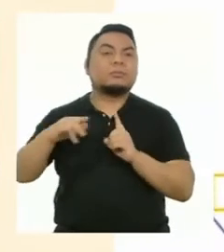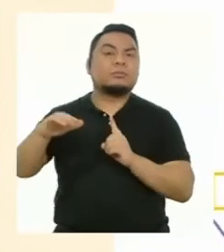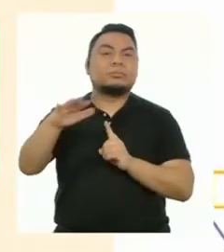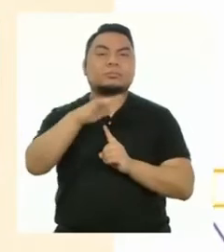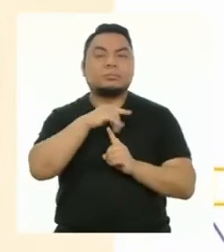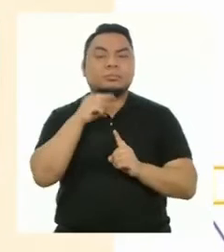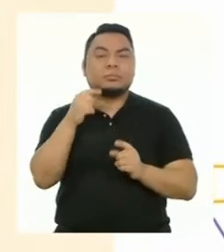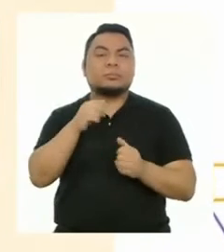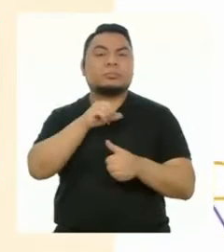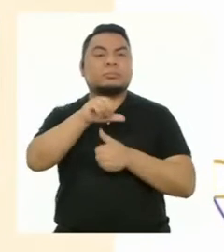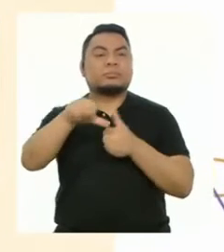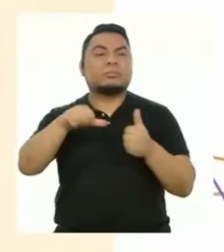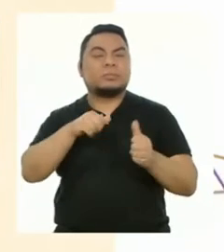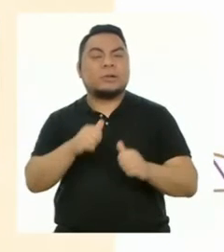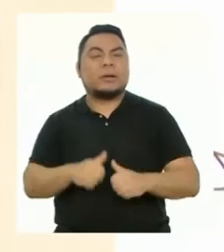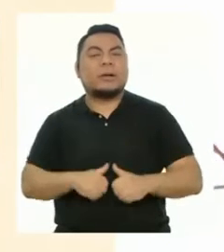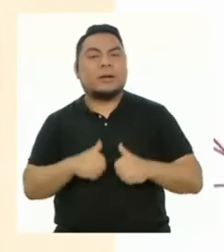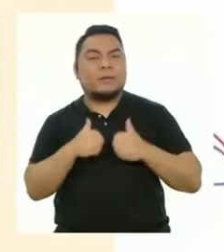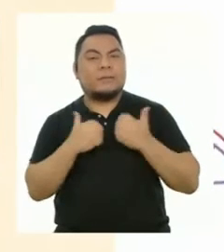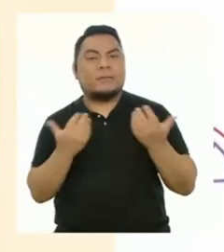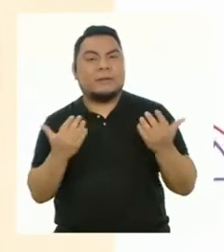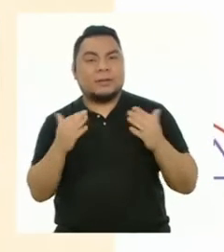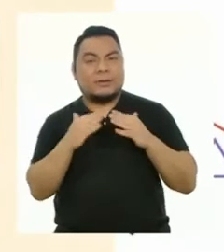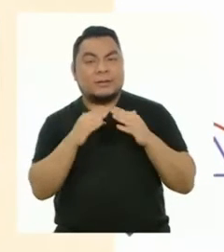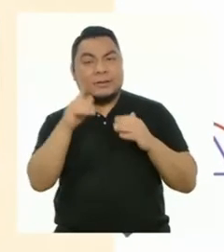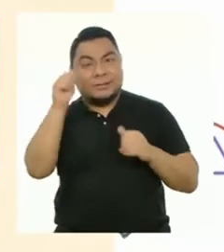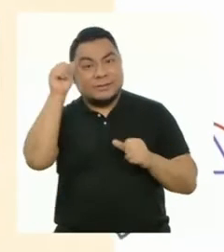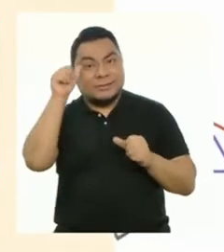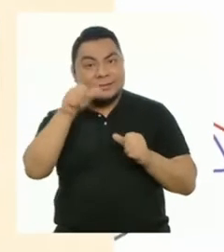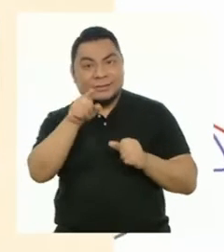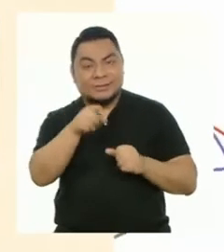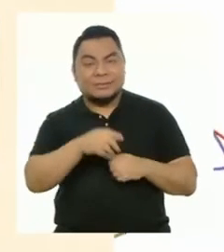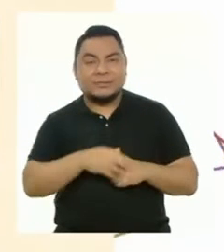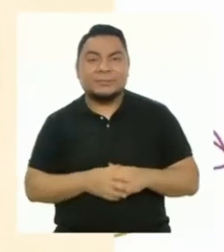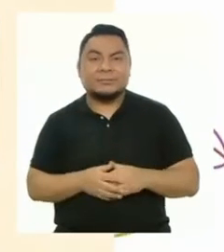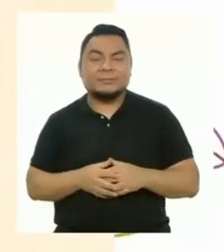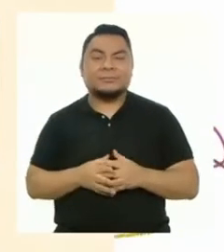ambiente y la convivencia en el hogar. ¿Lo recuerdan?